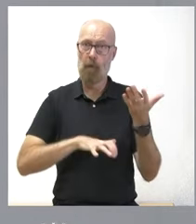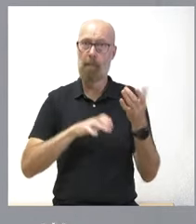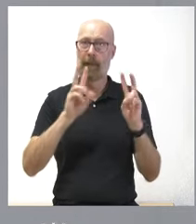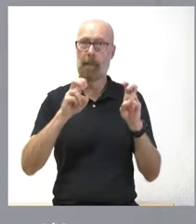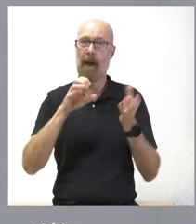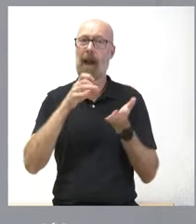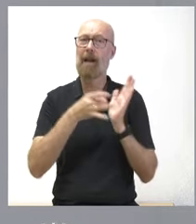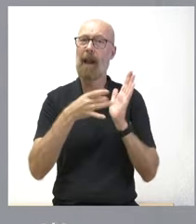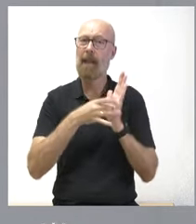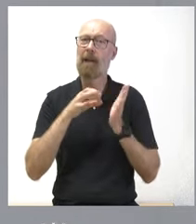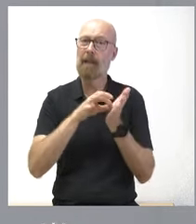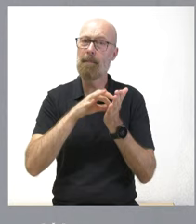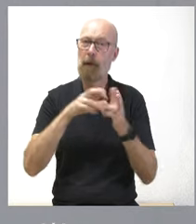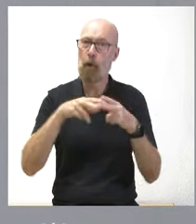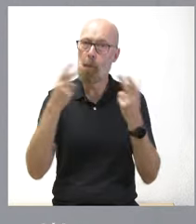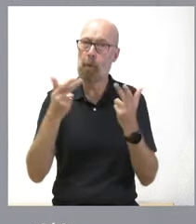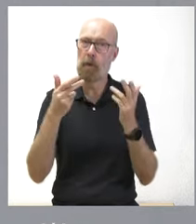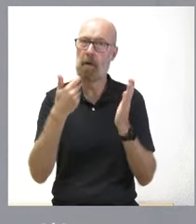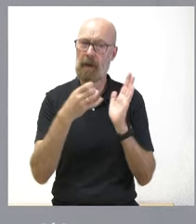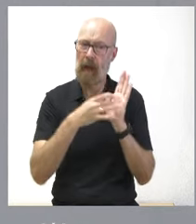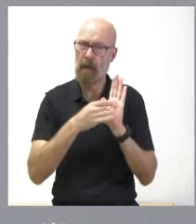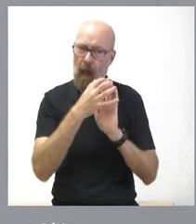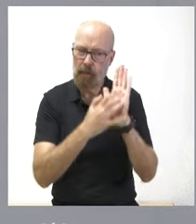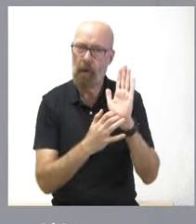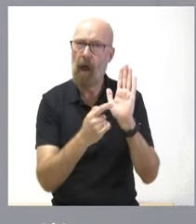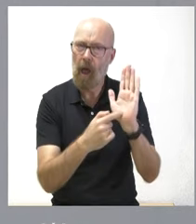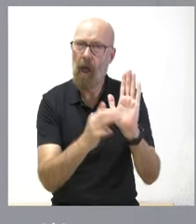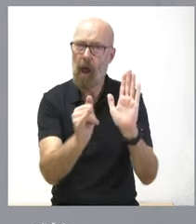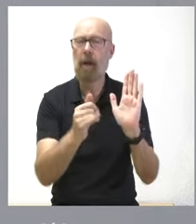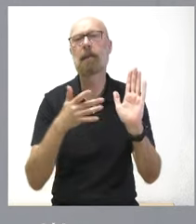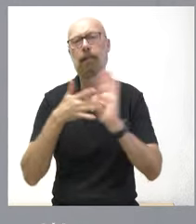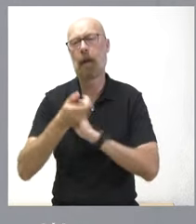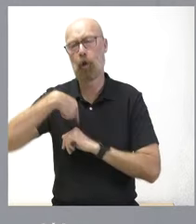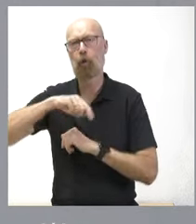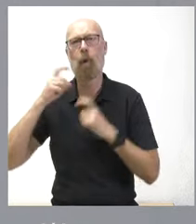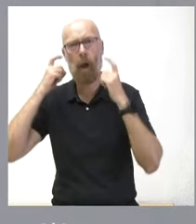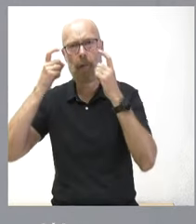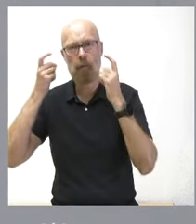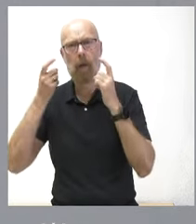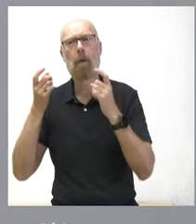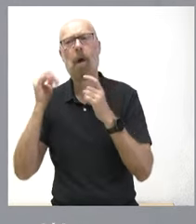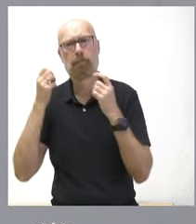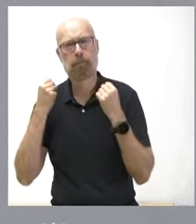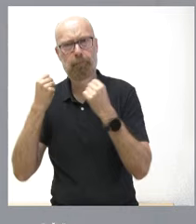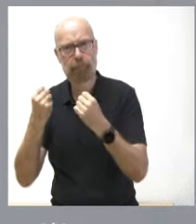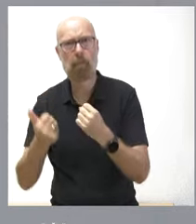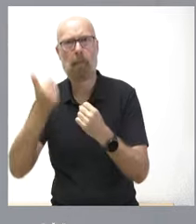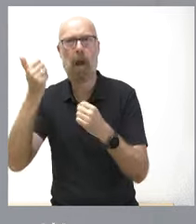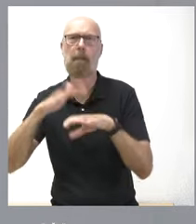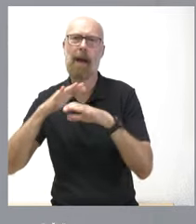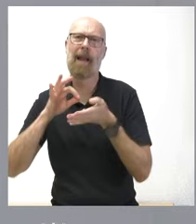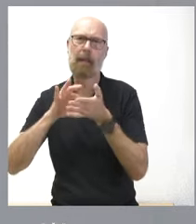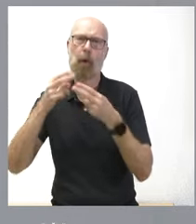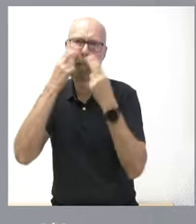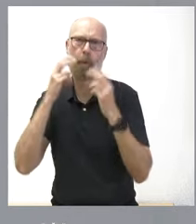y cuando se ve hoy que nosotros destinamos un esfuerzo añadido precisamente dentro de nuestro presupuesto a estos servicios públicos. Nosotros no gastamos